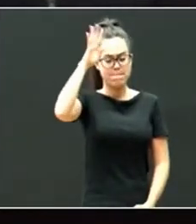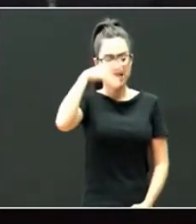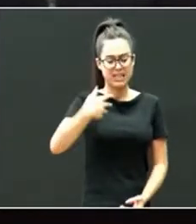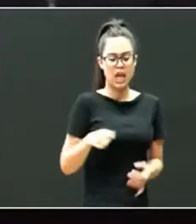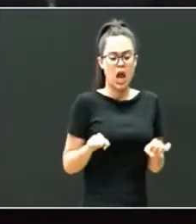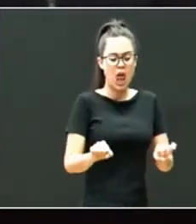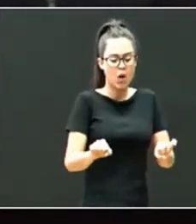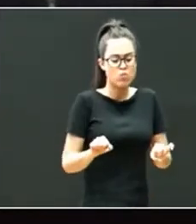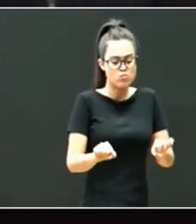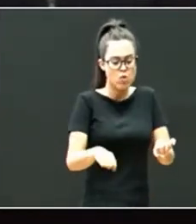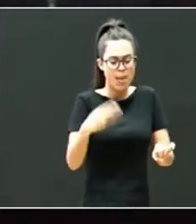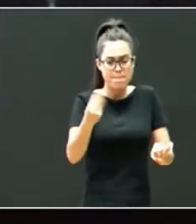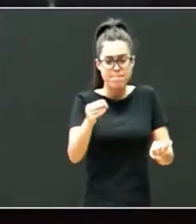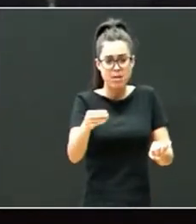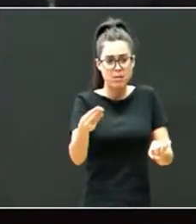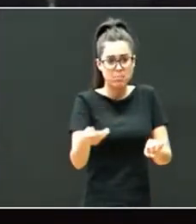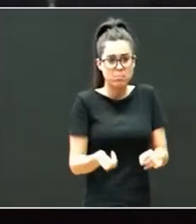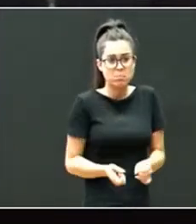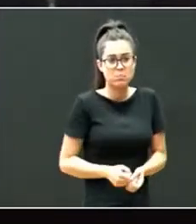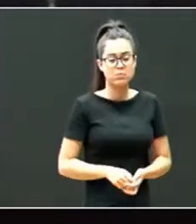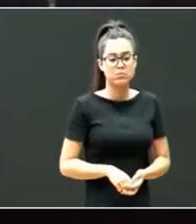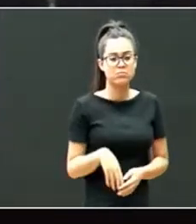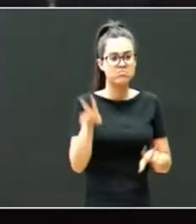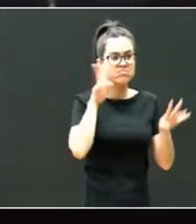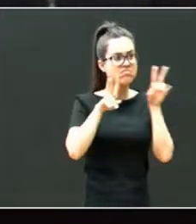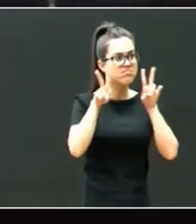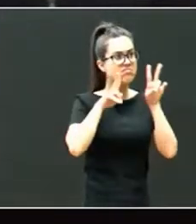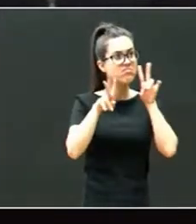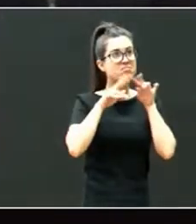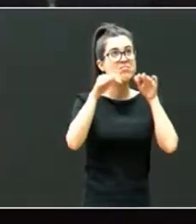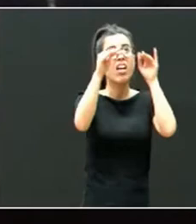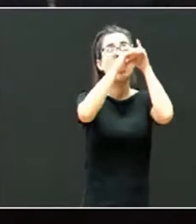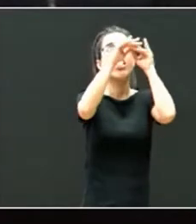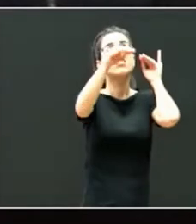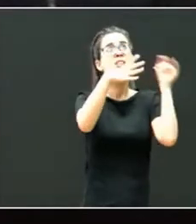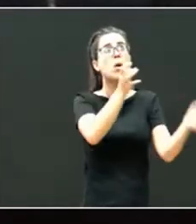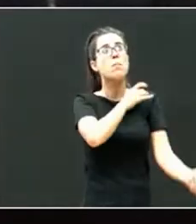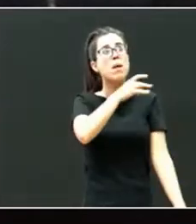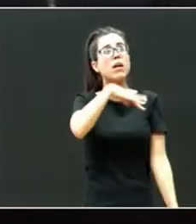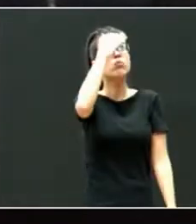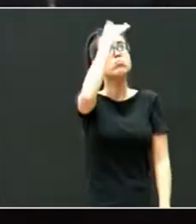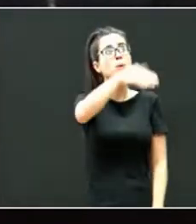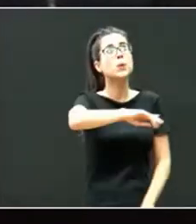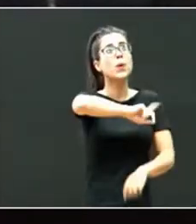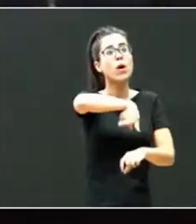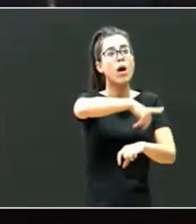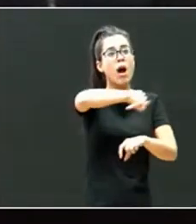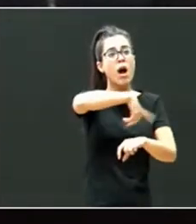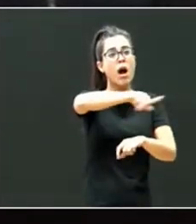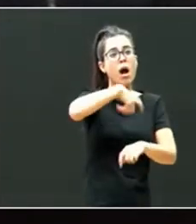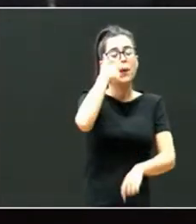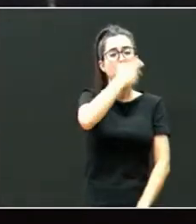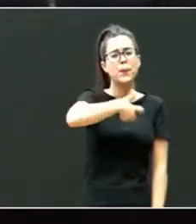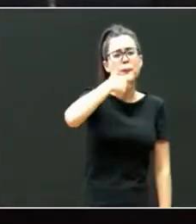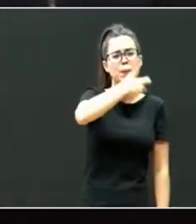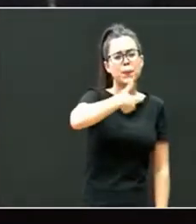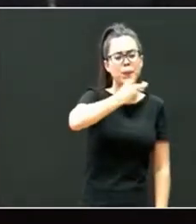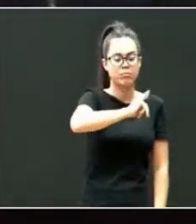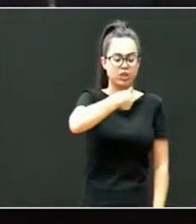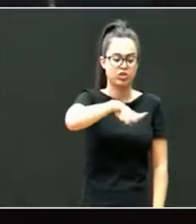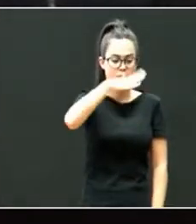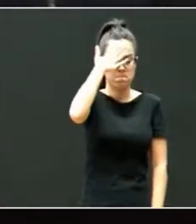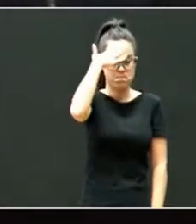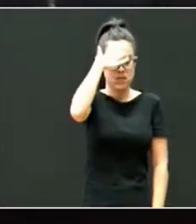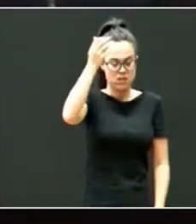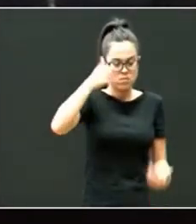y que apenas vea el techo blanco de una habitación horas y horas cuando la mente humana y el cerebro humano